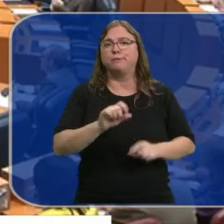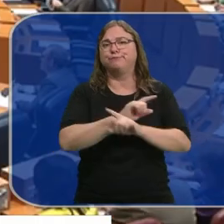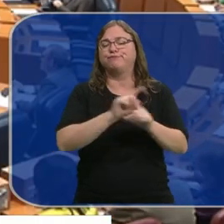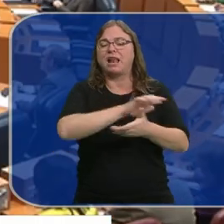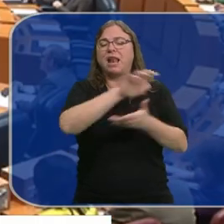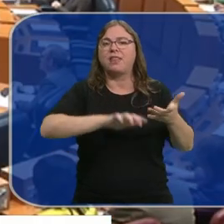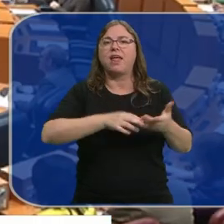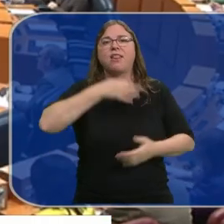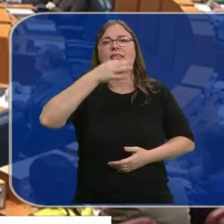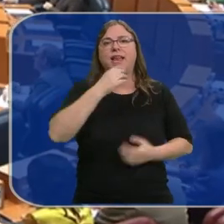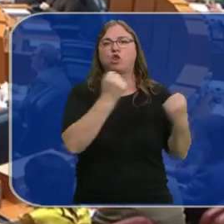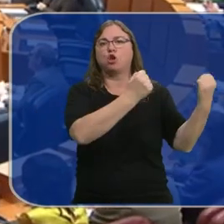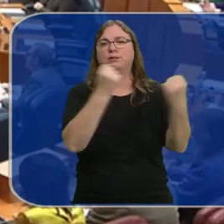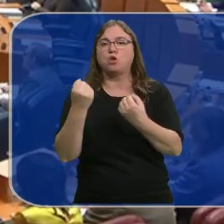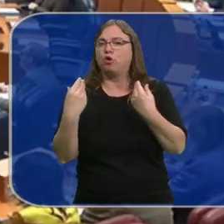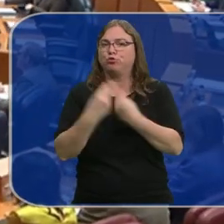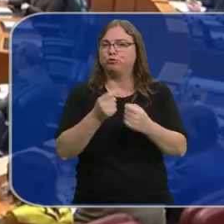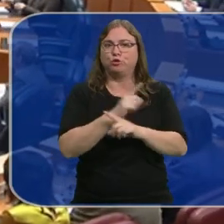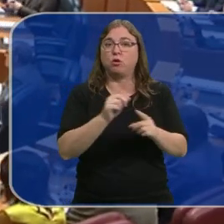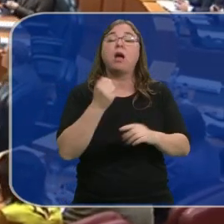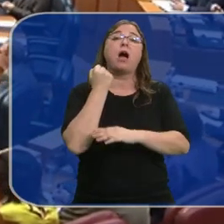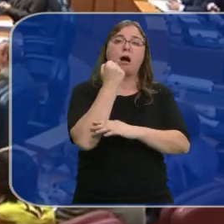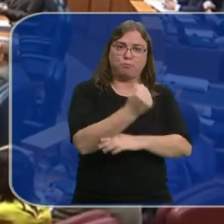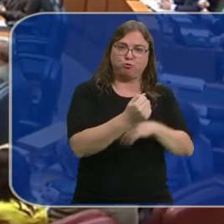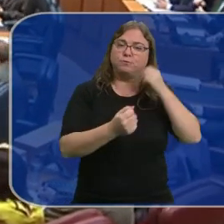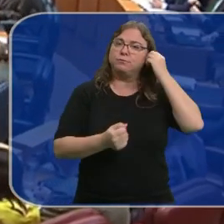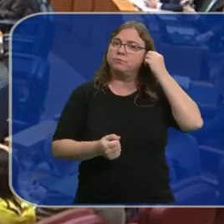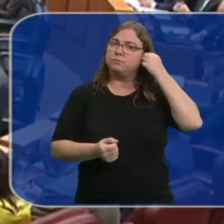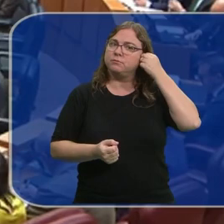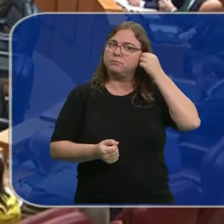de una declaración institucional conjunta que sí que respaldaba el resto.